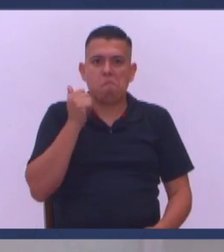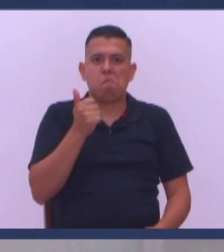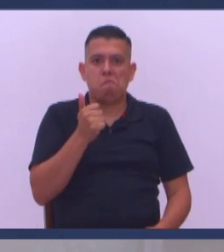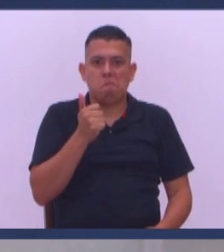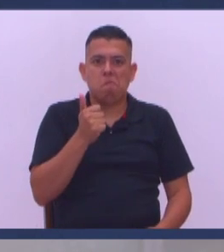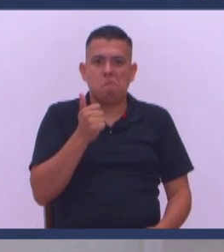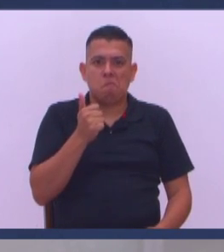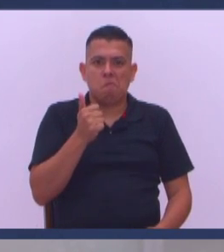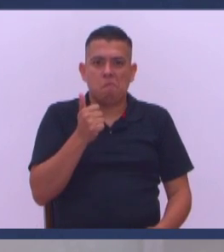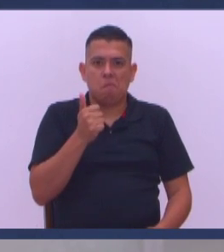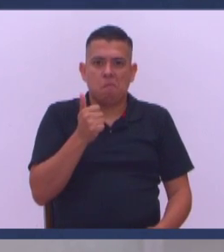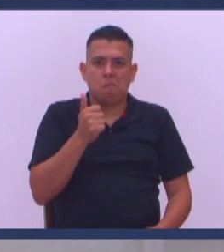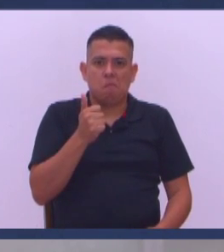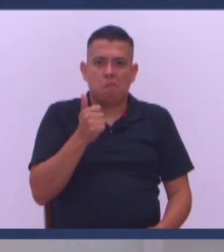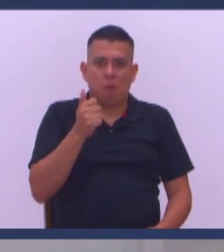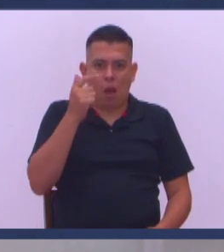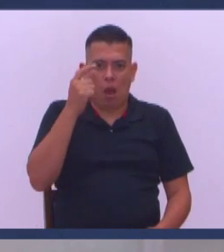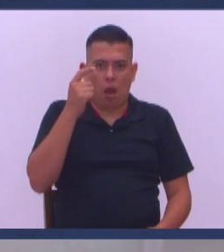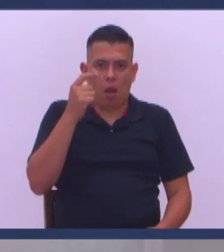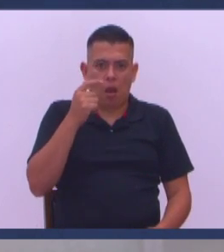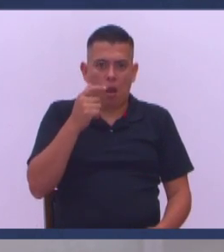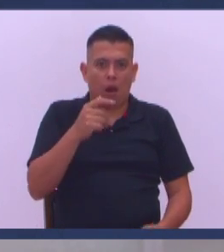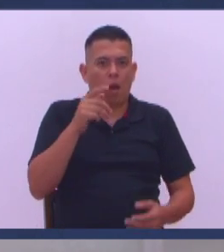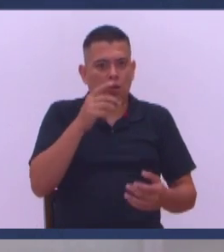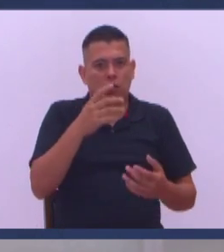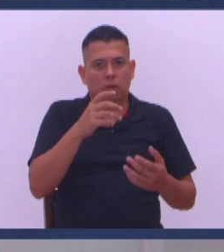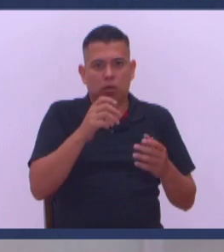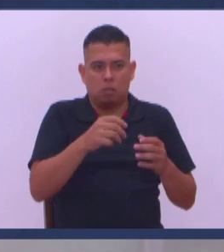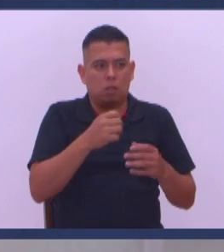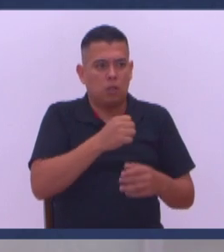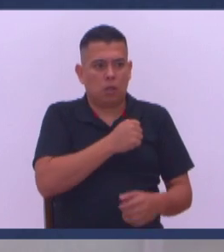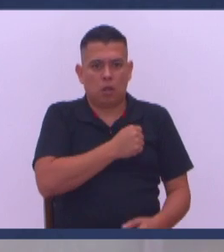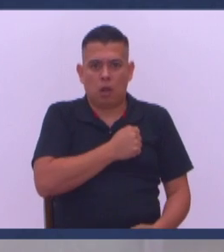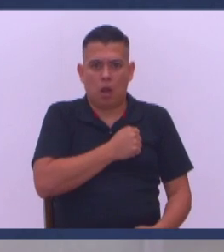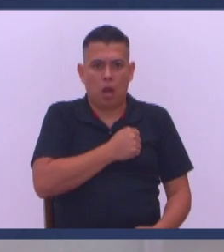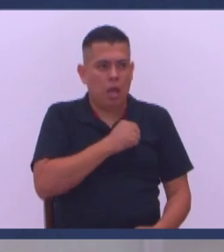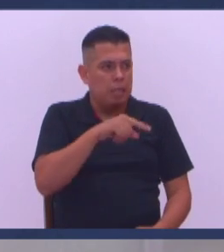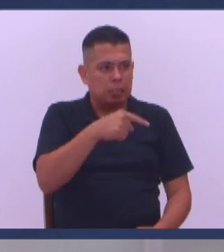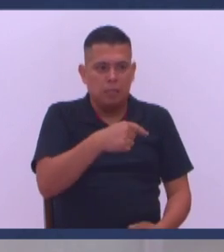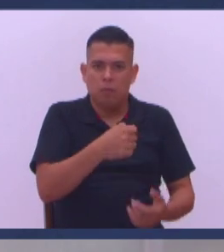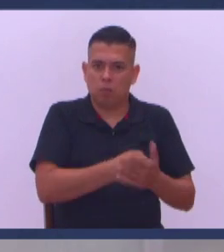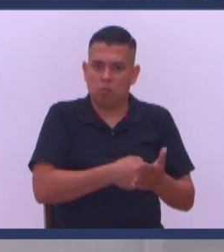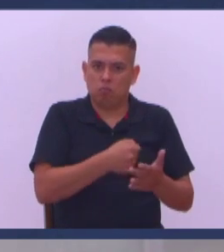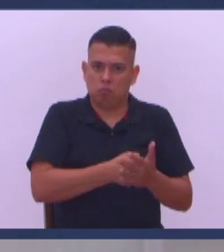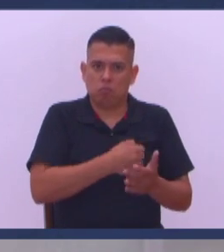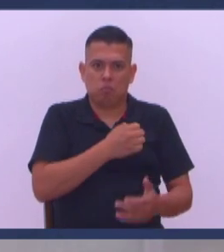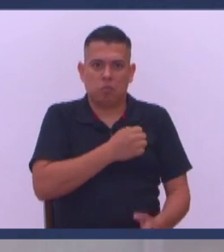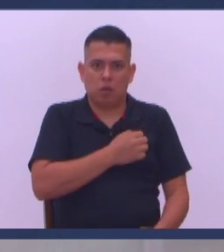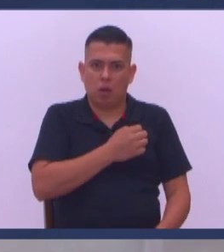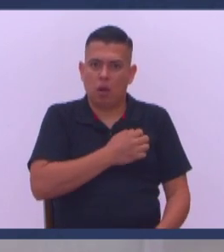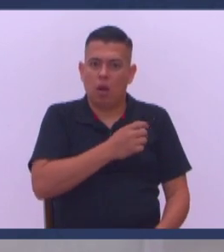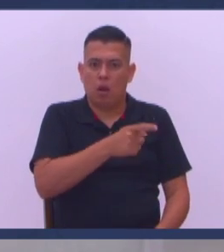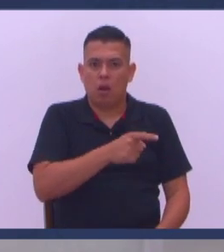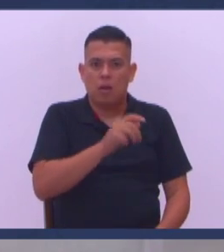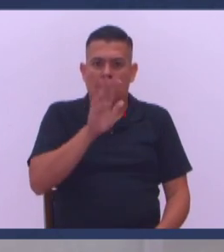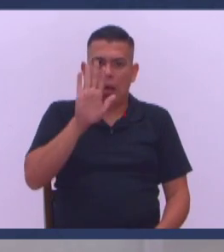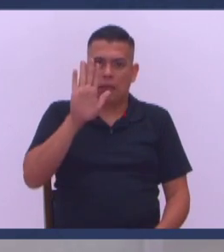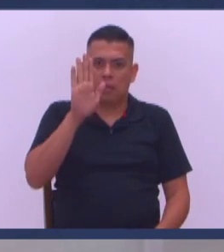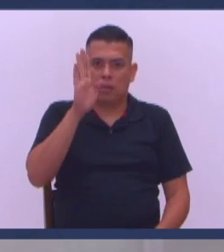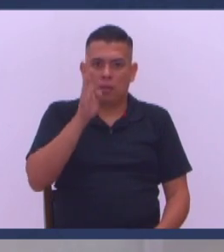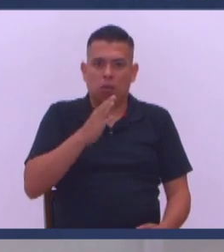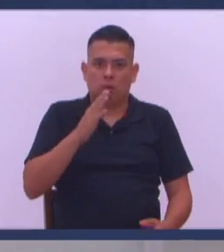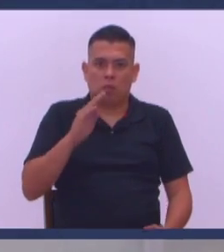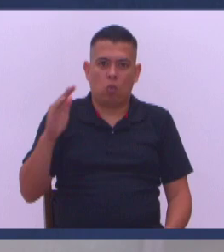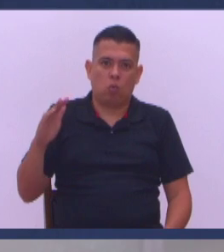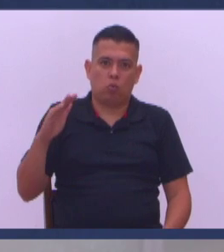Número dos Porque es bien responsable Nunca Lo he tenido Que despertar Nunca A las cinco y media De la mañana